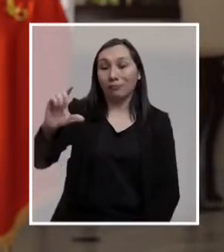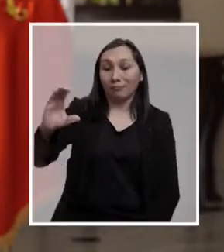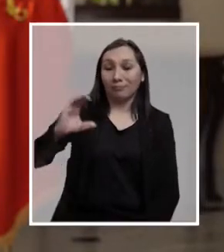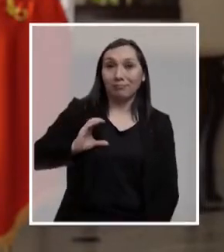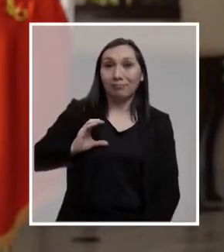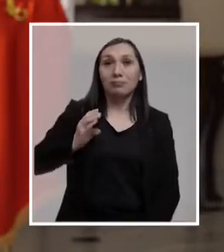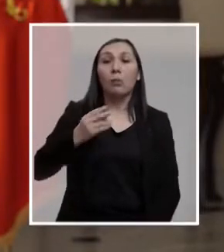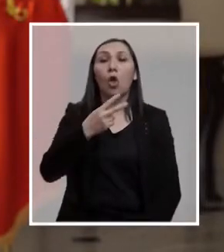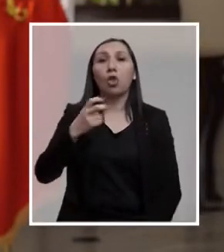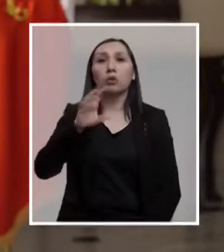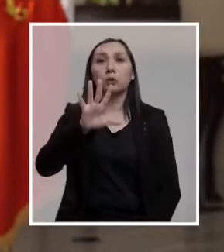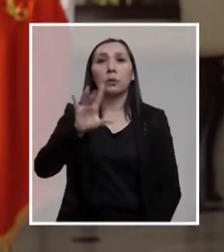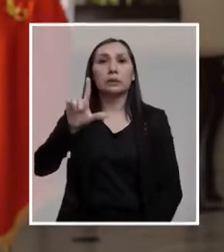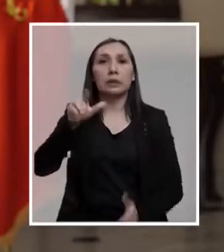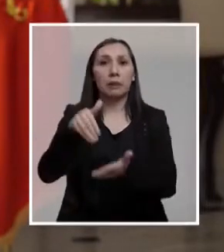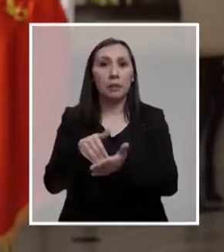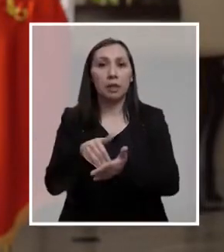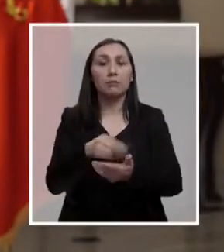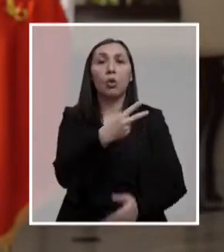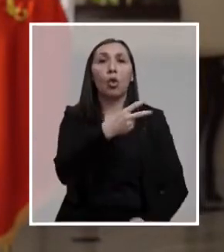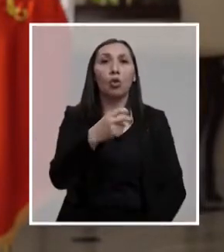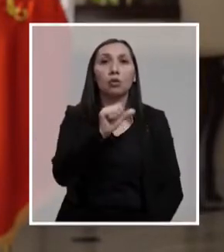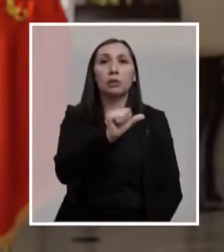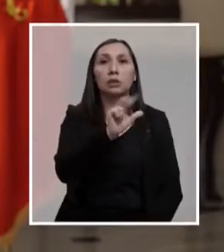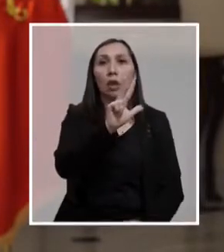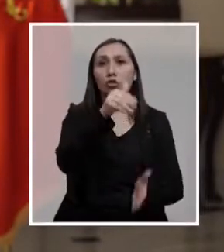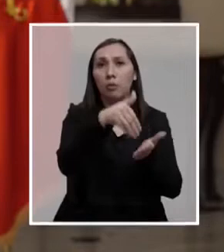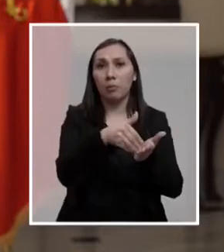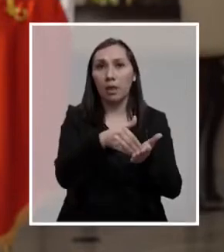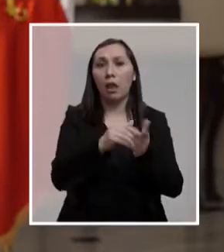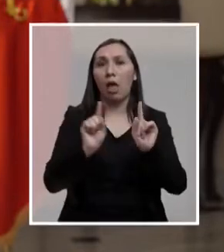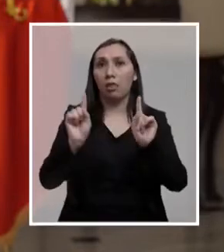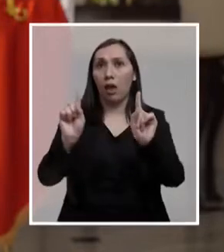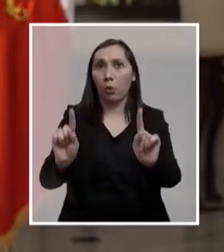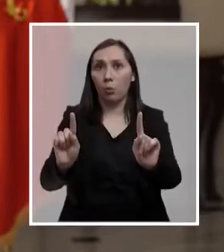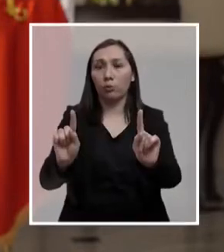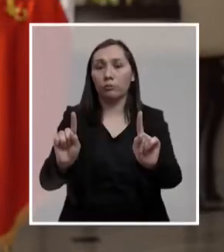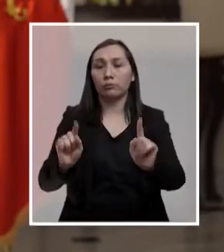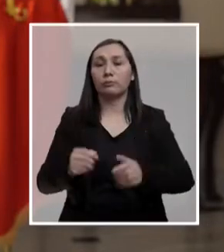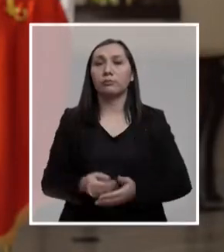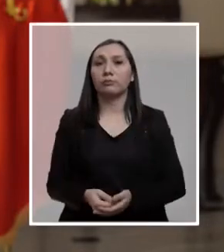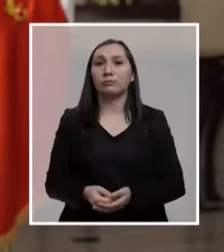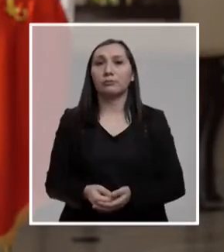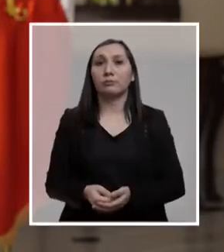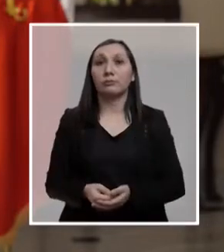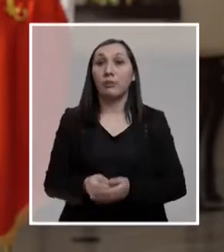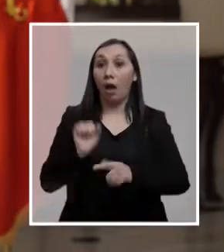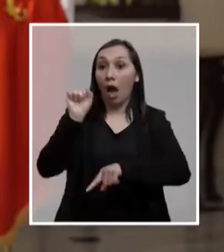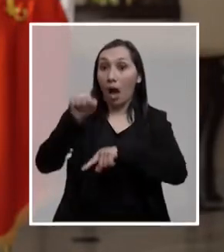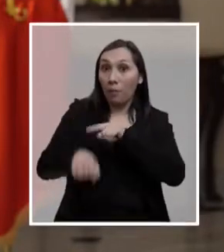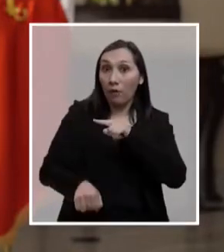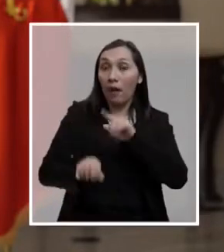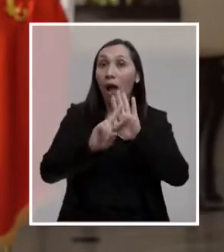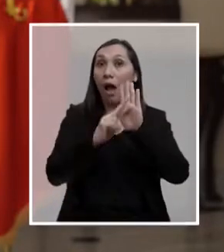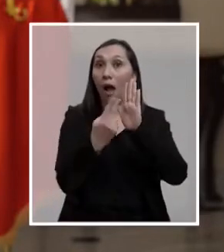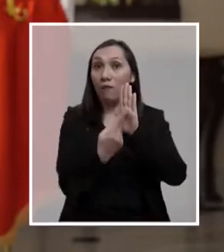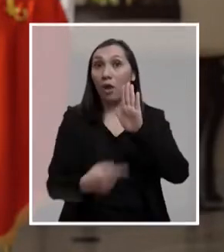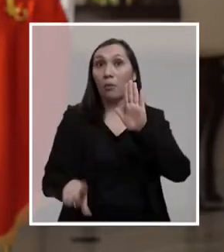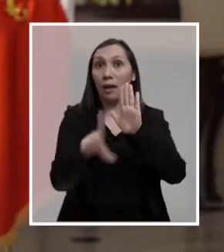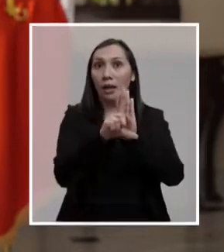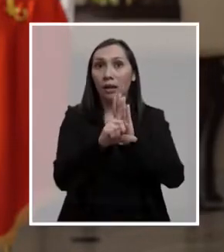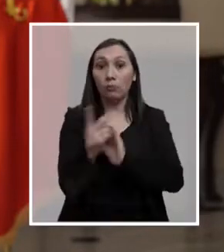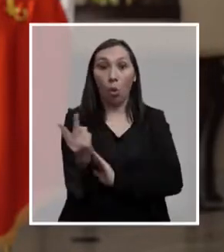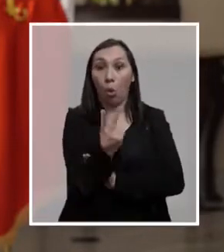de 257 mil y 268 mil pesos respectivamente. De ser aprobada esta reforma, las